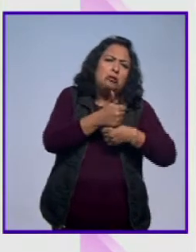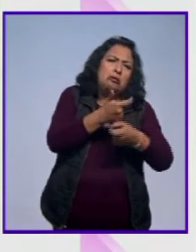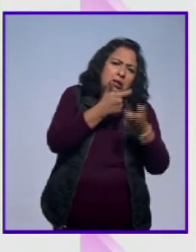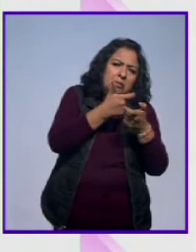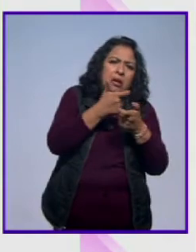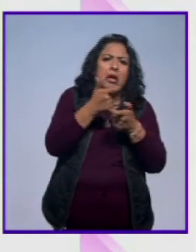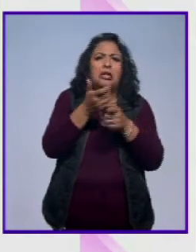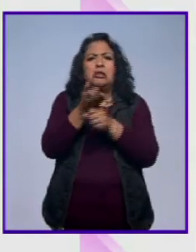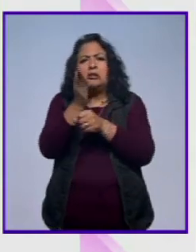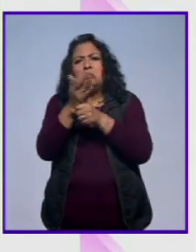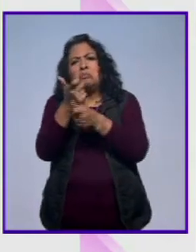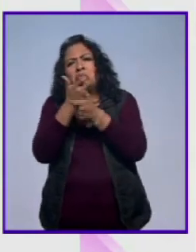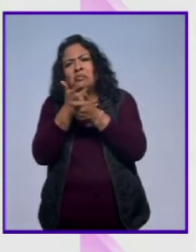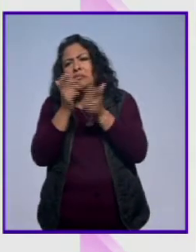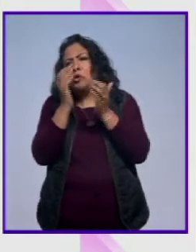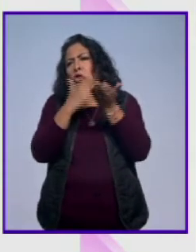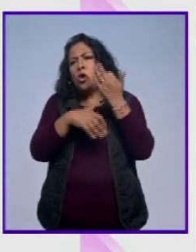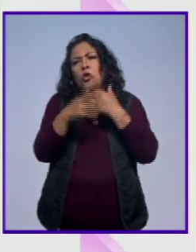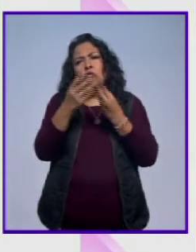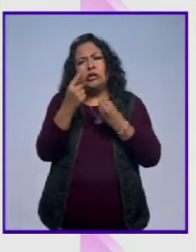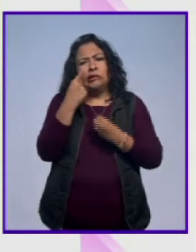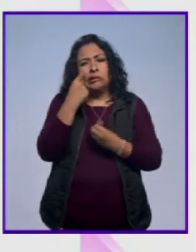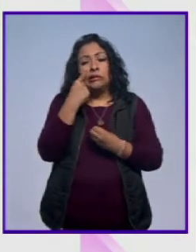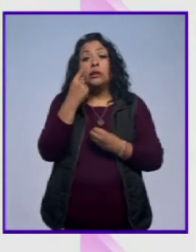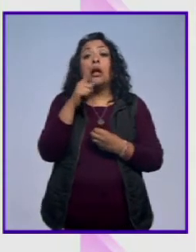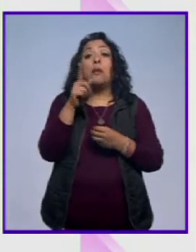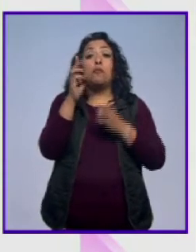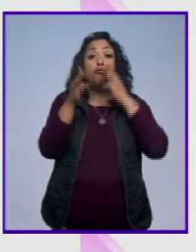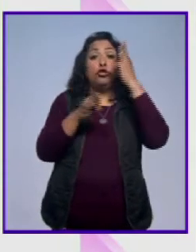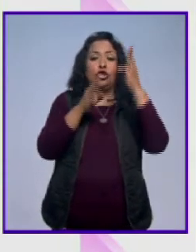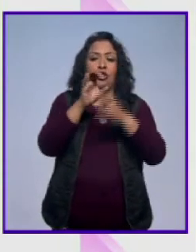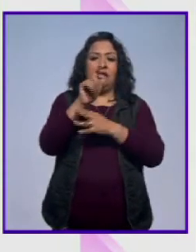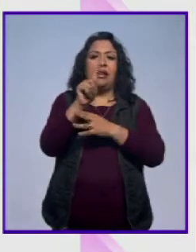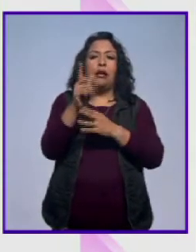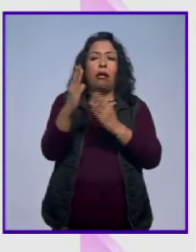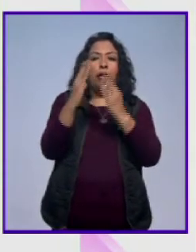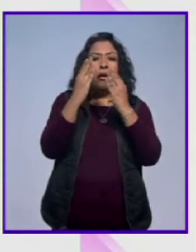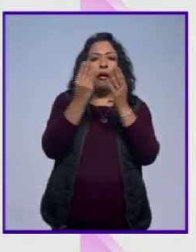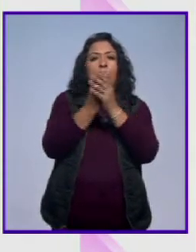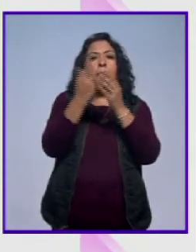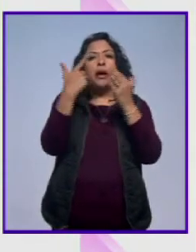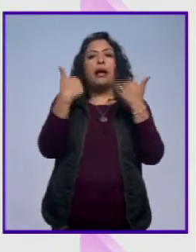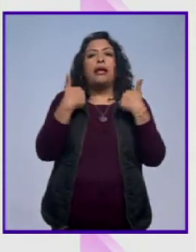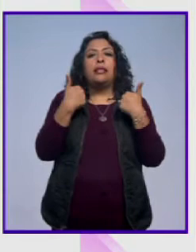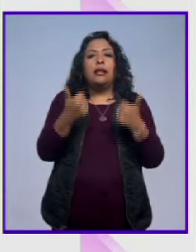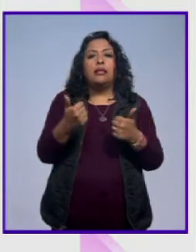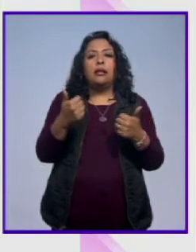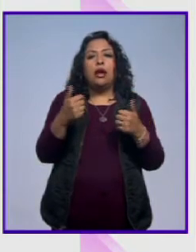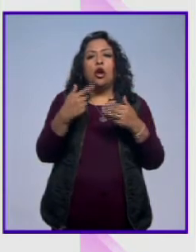de la comedia, en fin, y en el Museo del Estanquillo nos dan algunas claves para entender el sentido del humor mexicano.